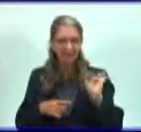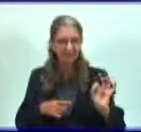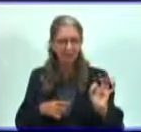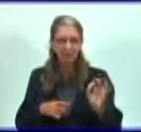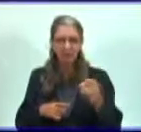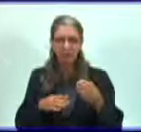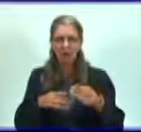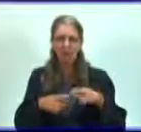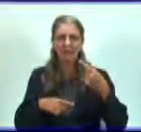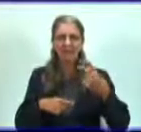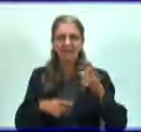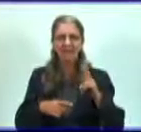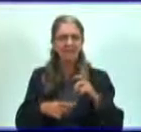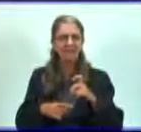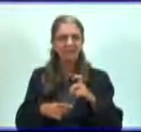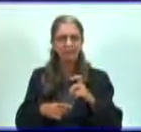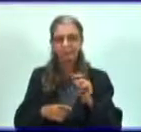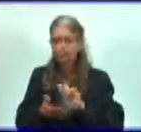segundo para copiar.